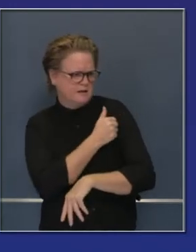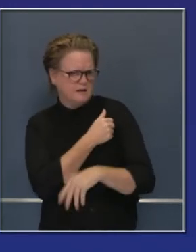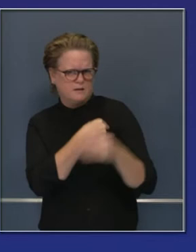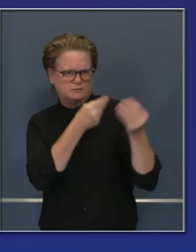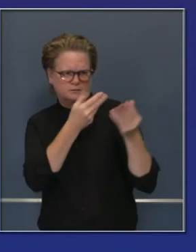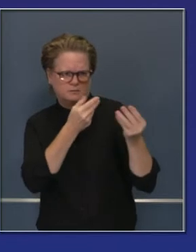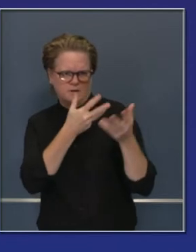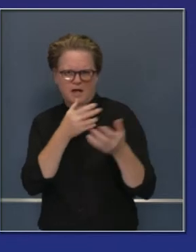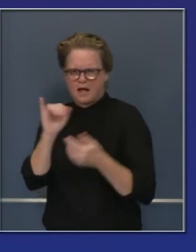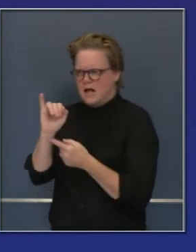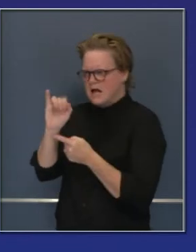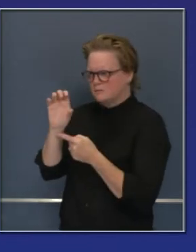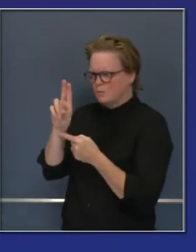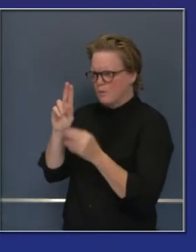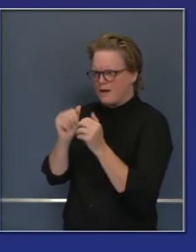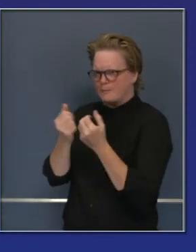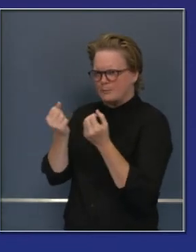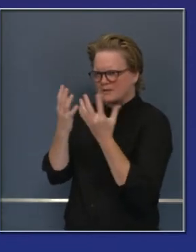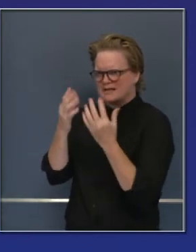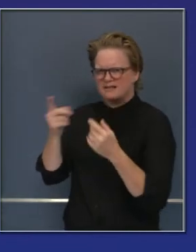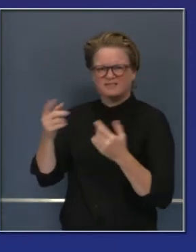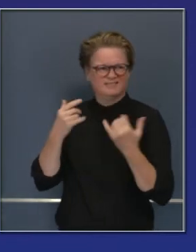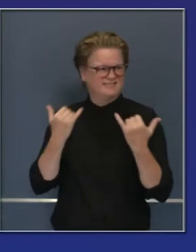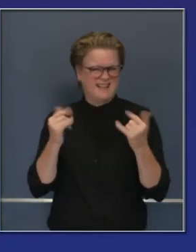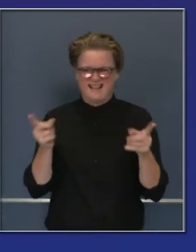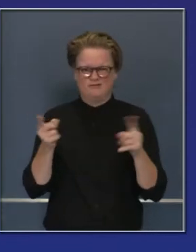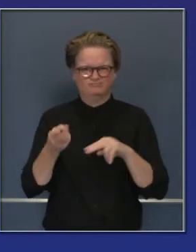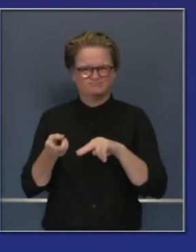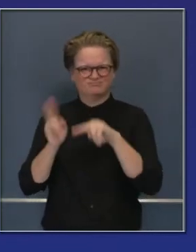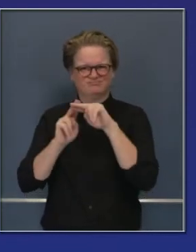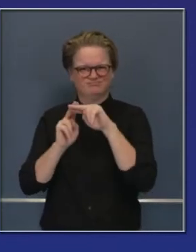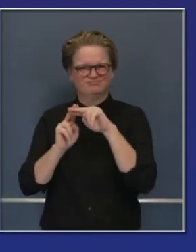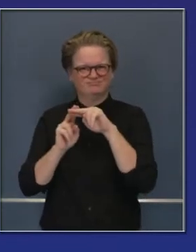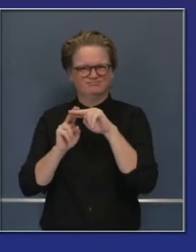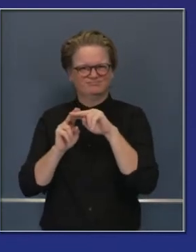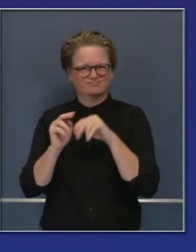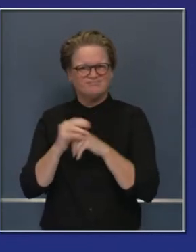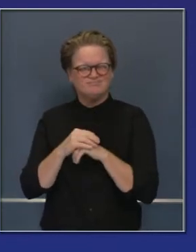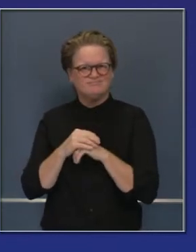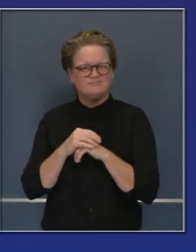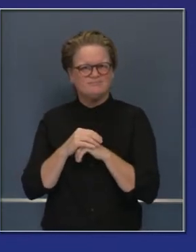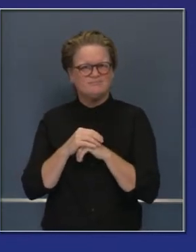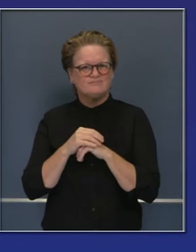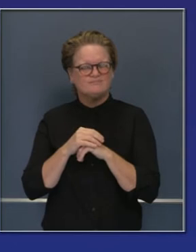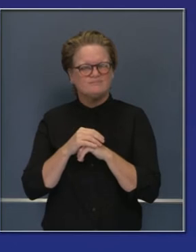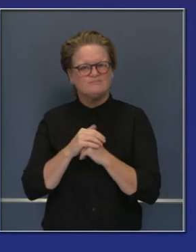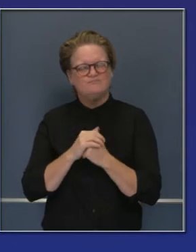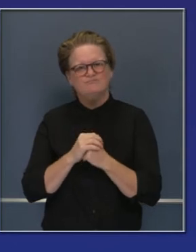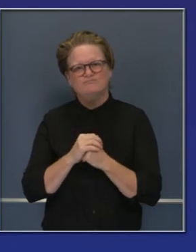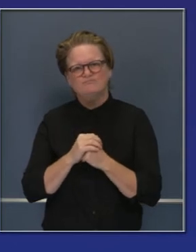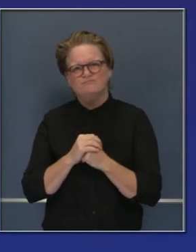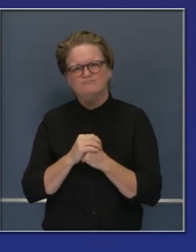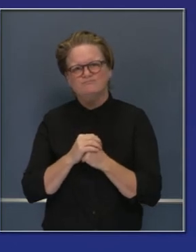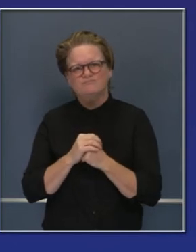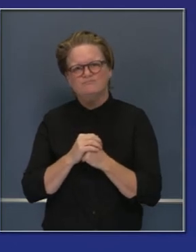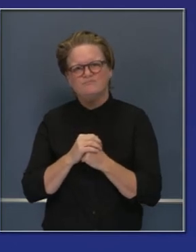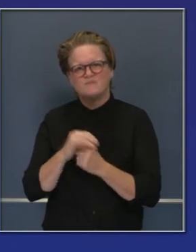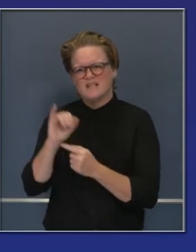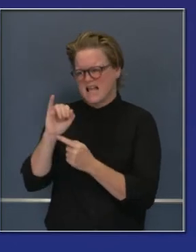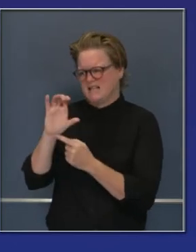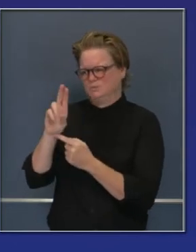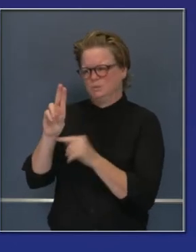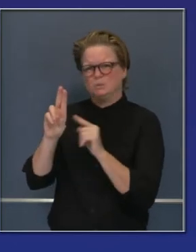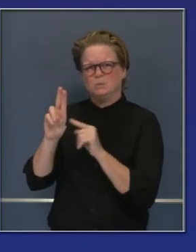monitoreando a los pacientes, hospitalizaciones y los índices de positividad, número de casos,